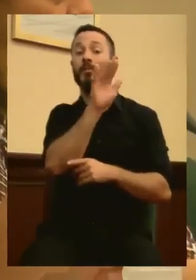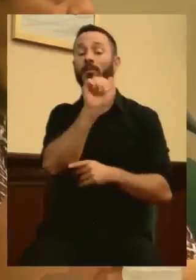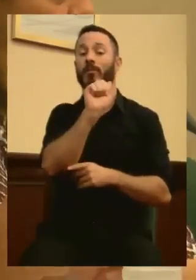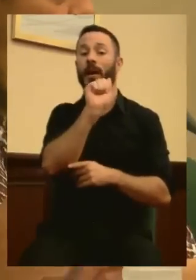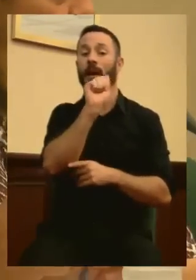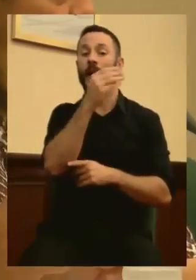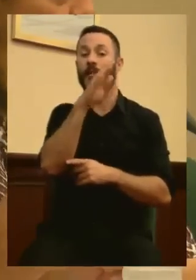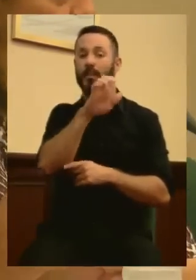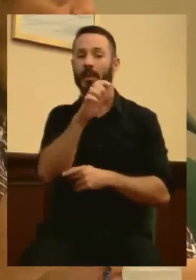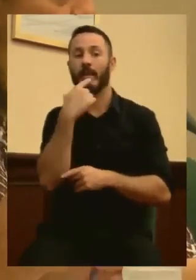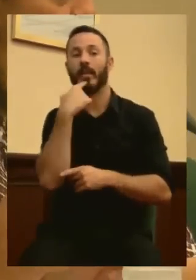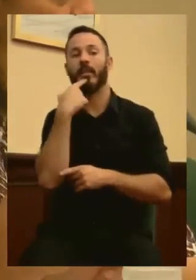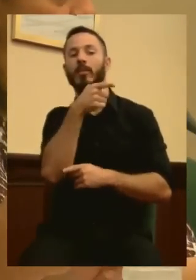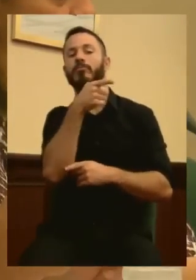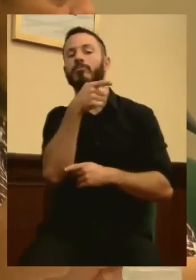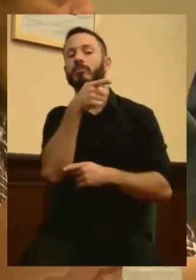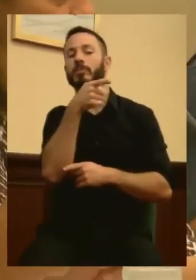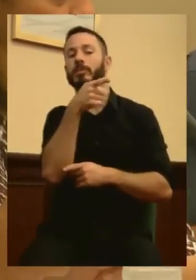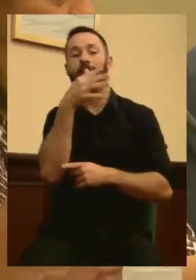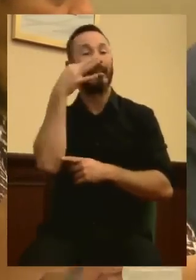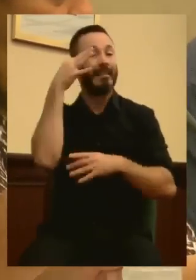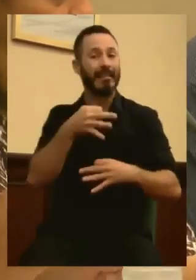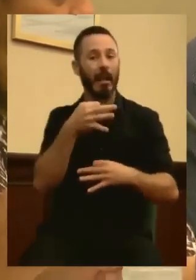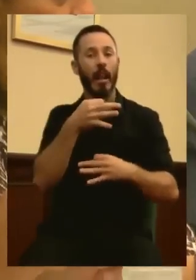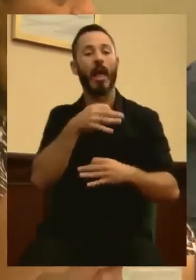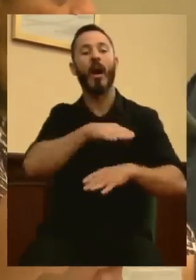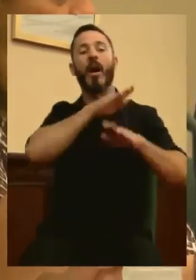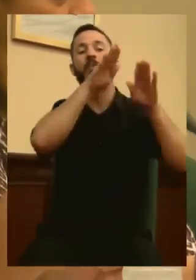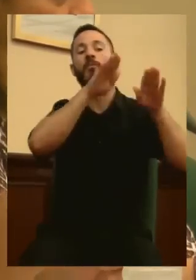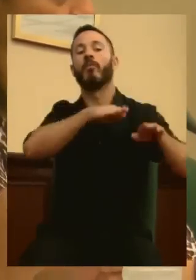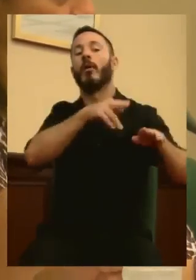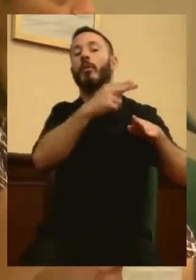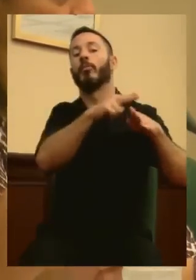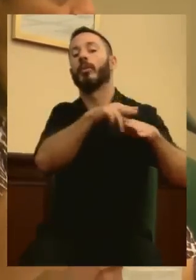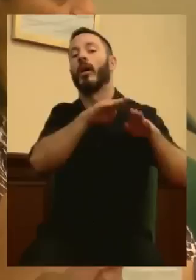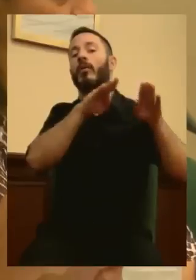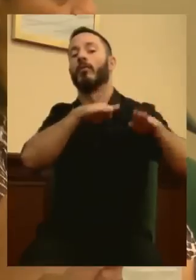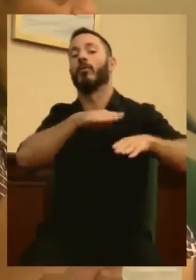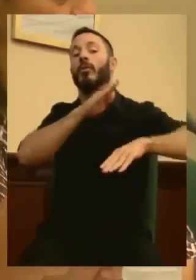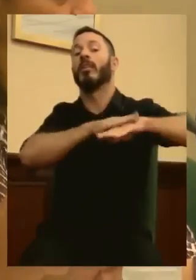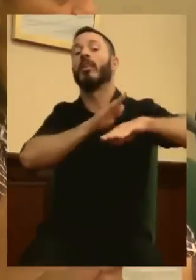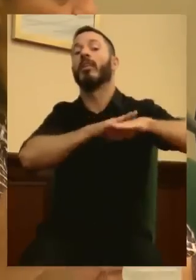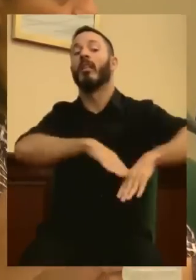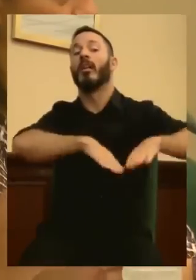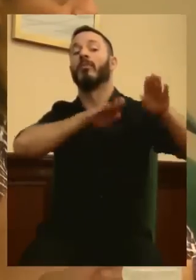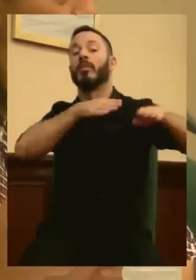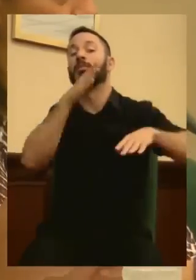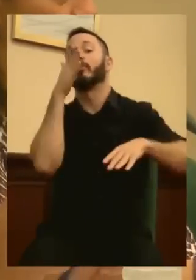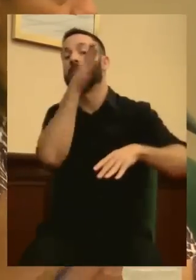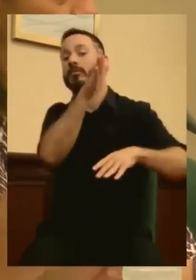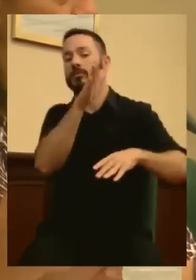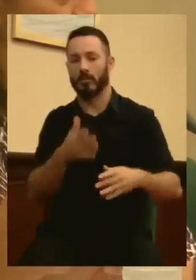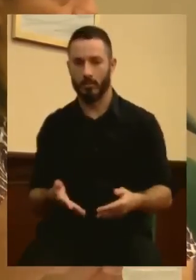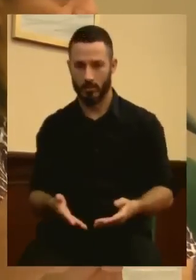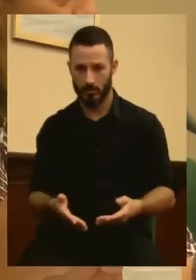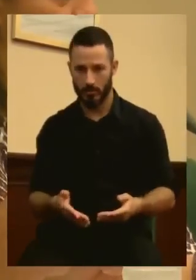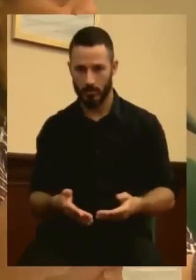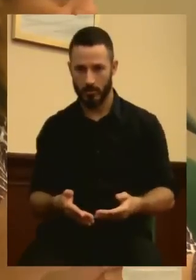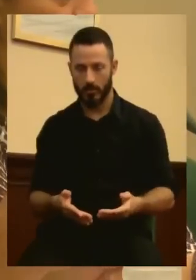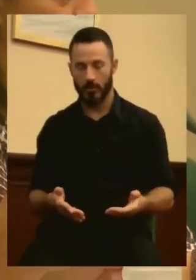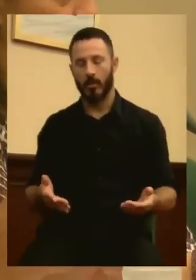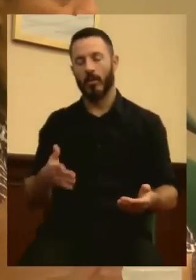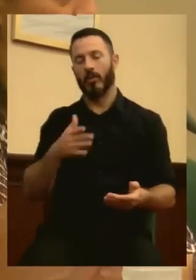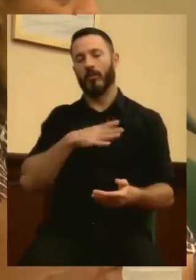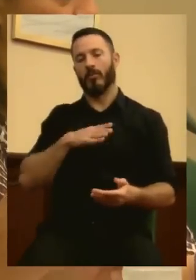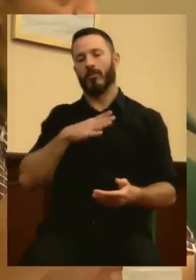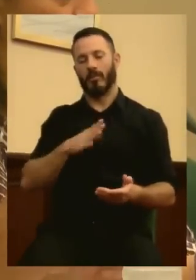simpatías políticas. De ser de izquierdas. Háganle usted un favor a don